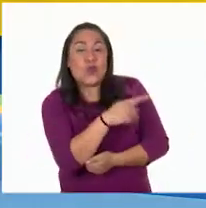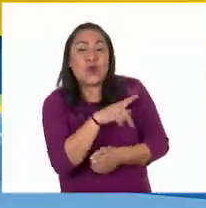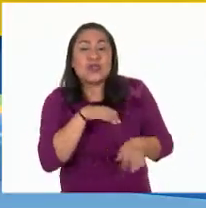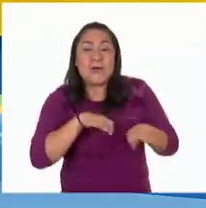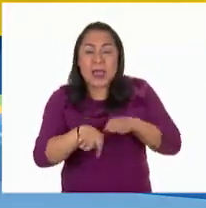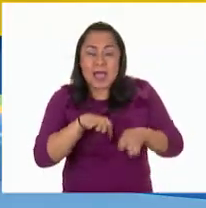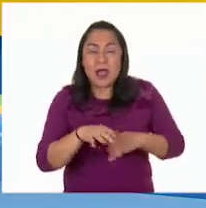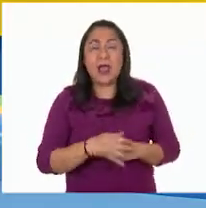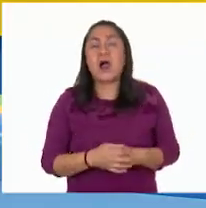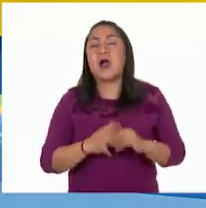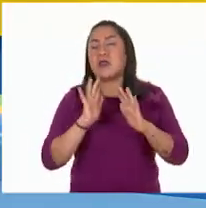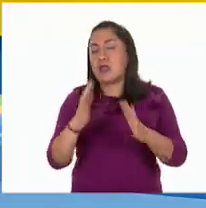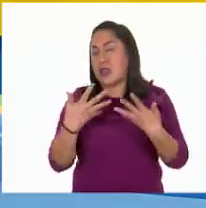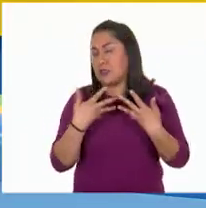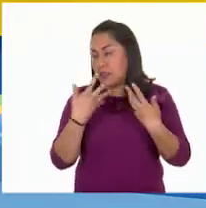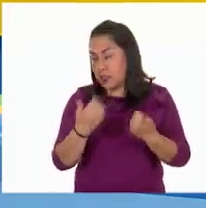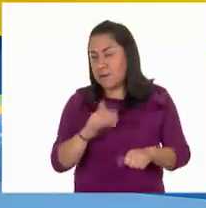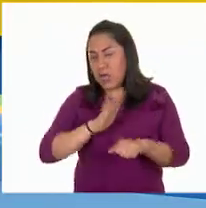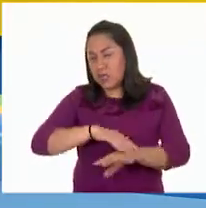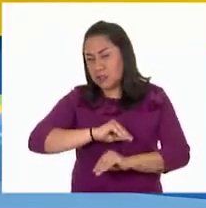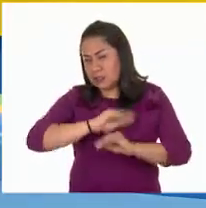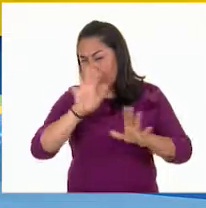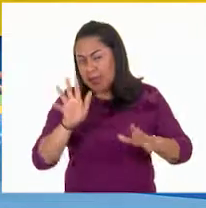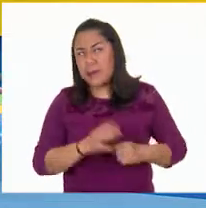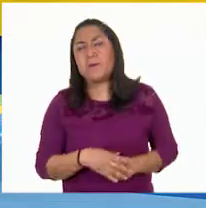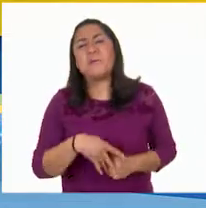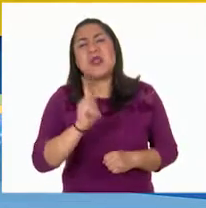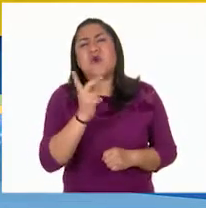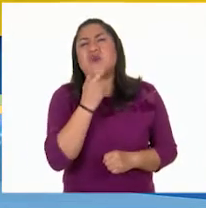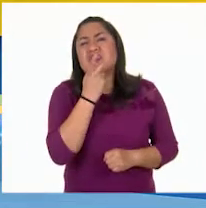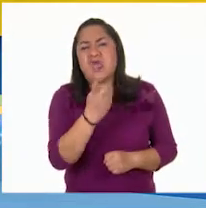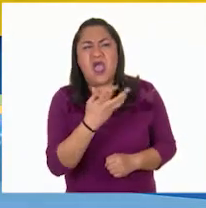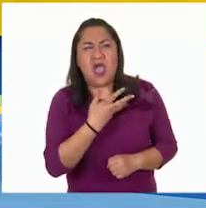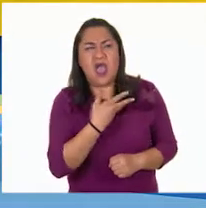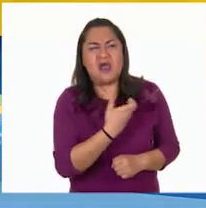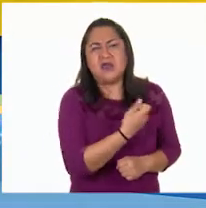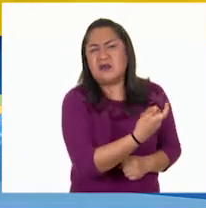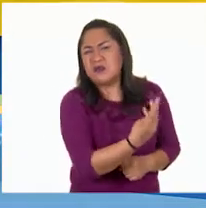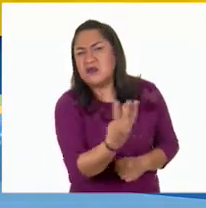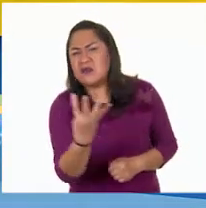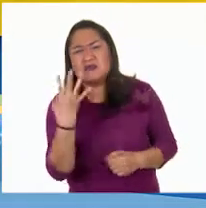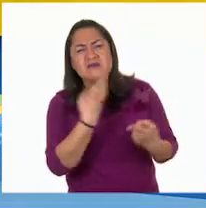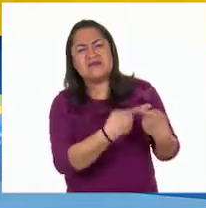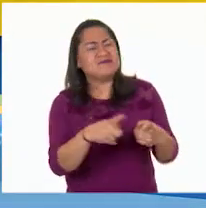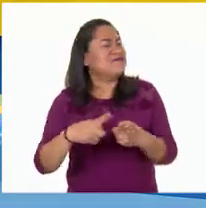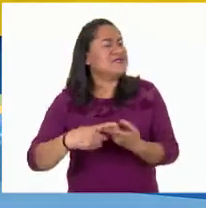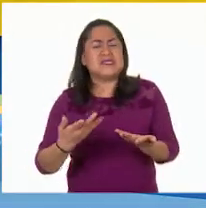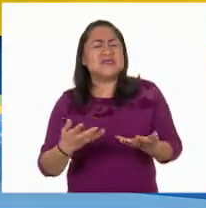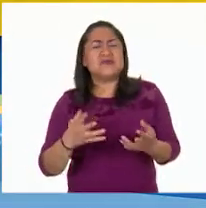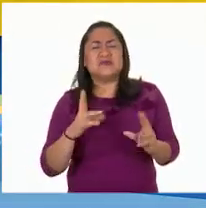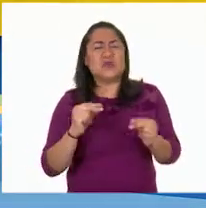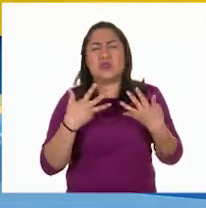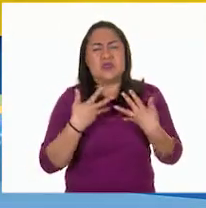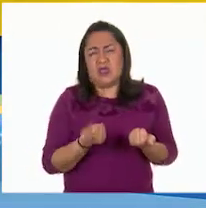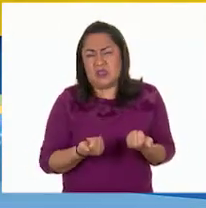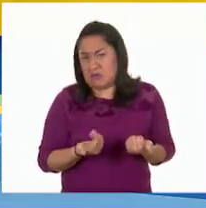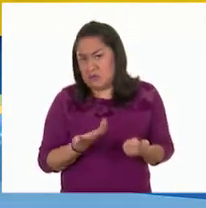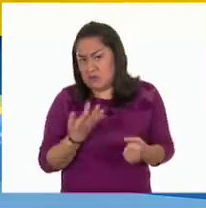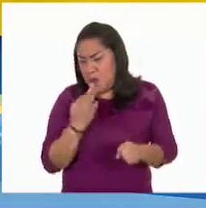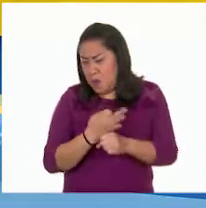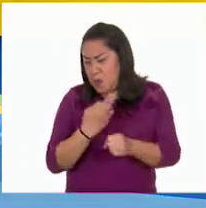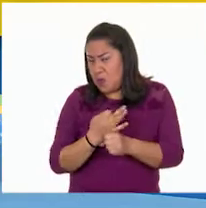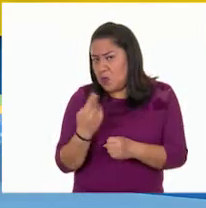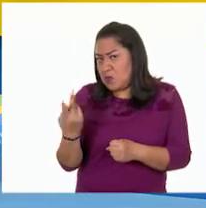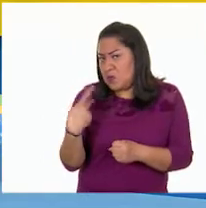más claro. Aunque dice entre varias partes. Eso no está tan claro. Porque hasta ahora somos dos,